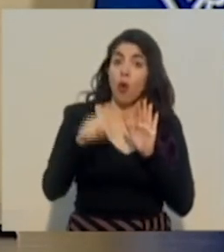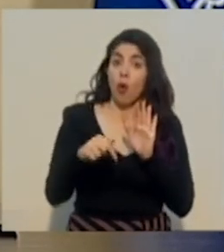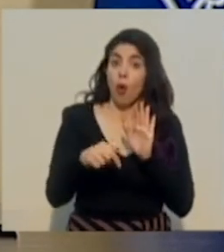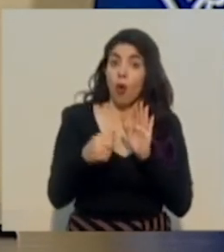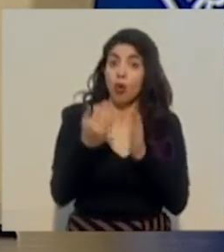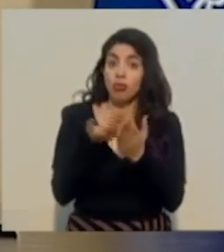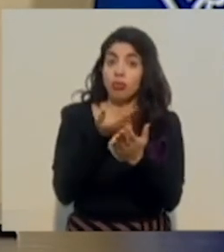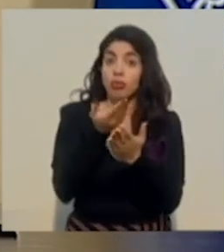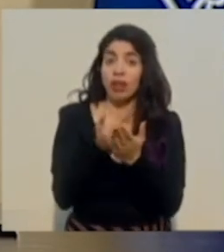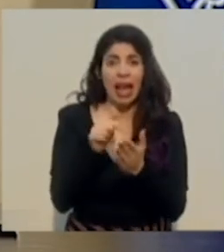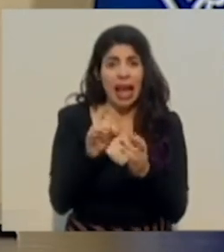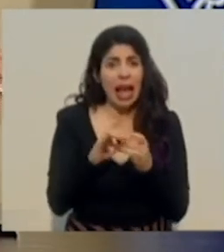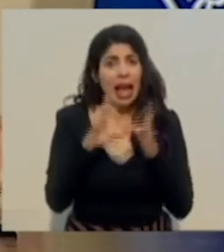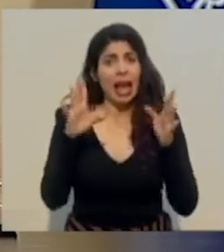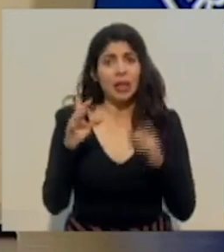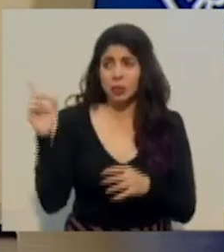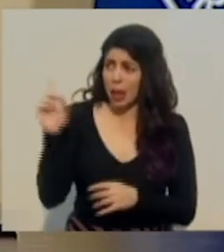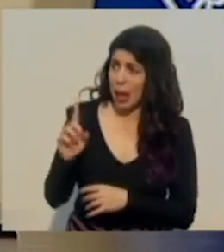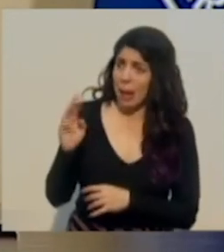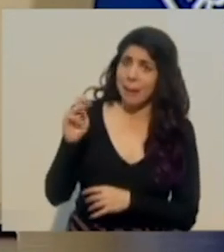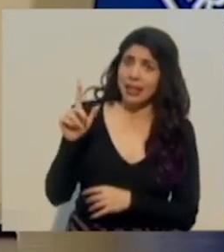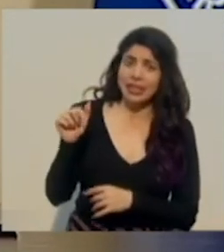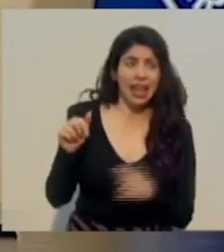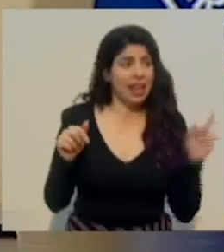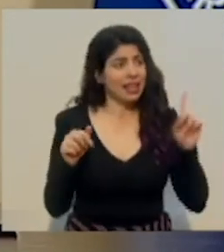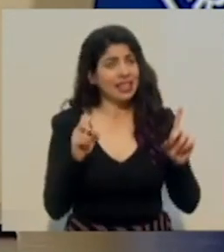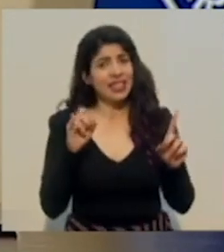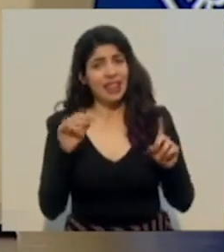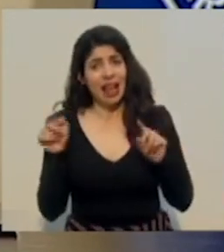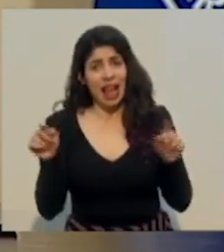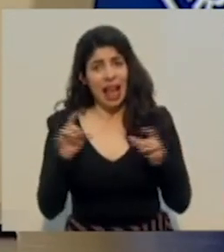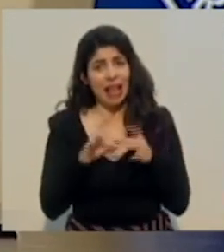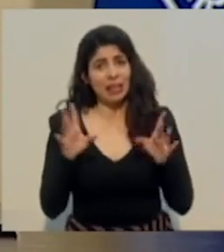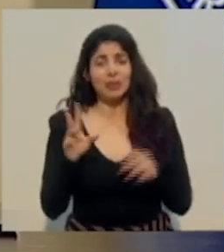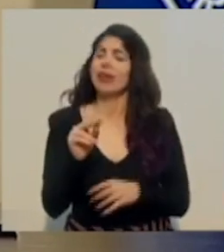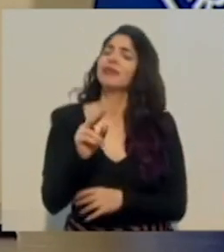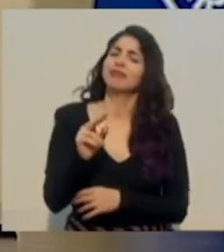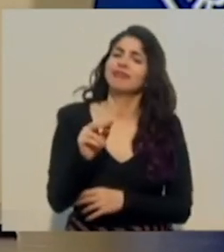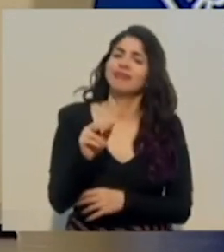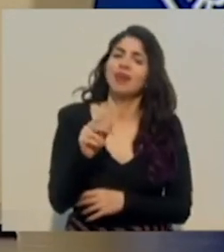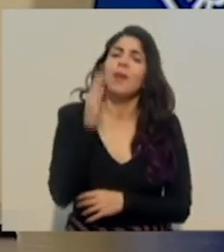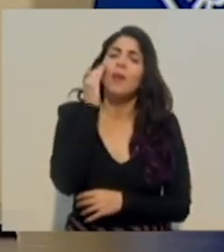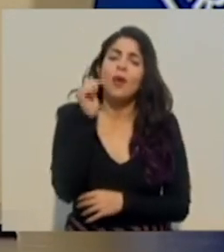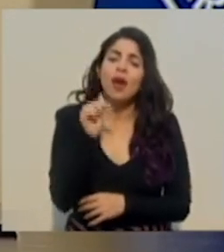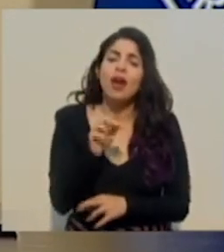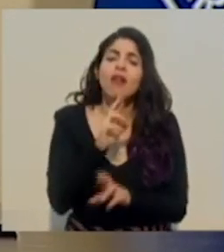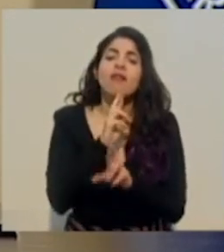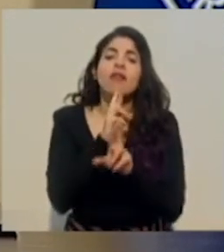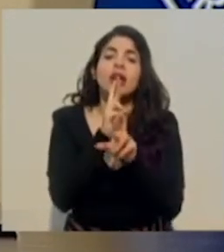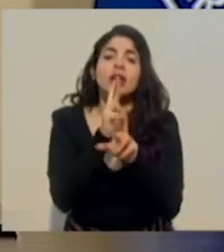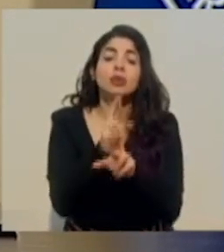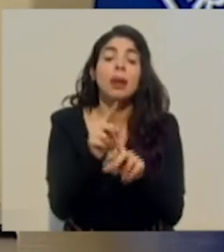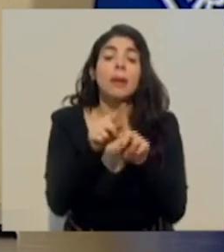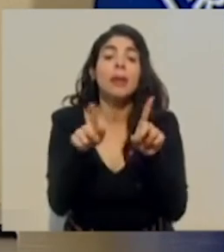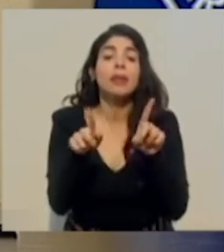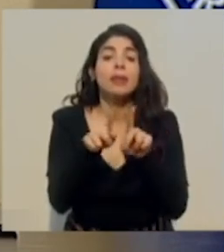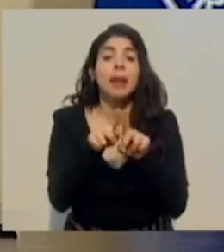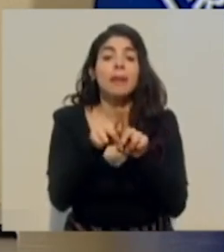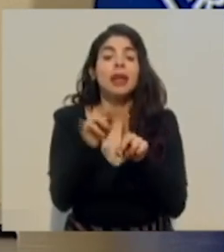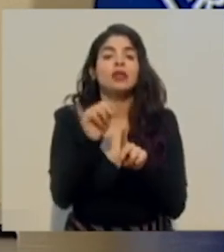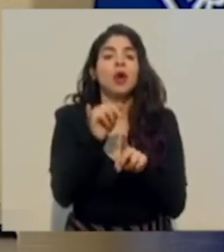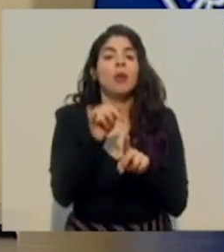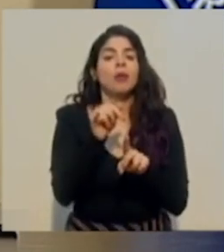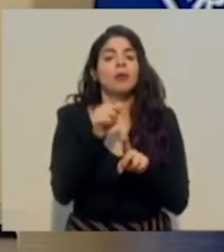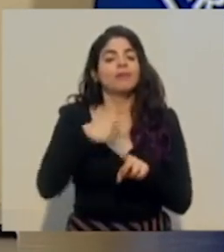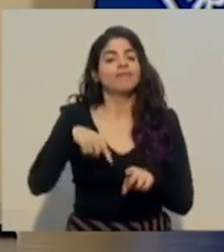esté doña Marcela Quini y don Sigifredo, es una respuesta, pero también es un voto de confianza a